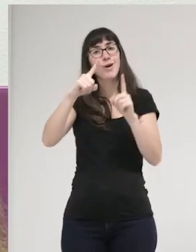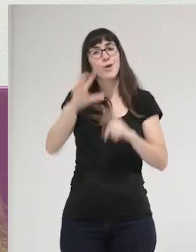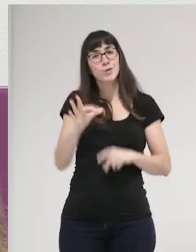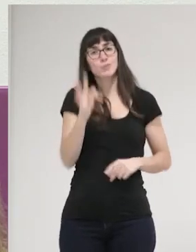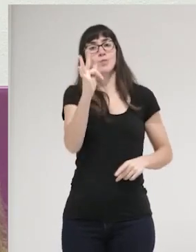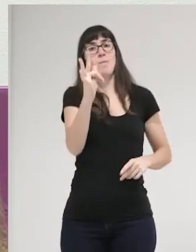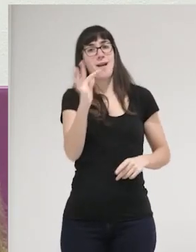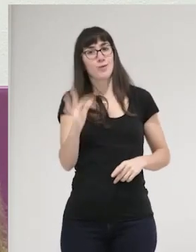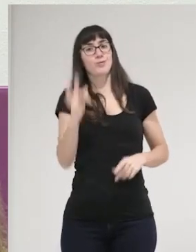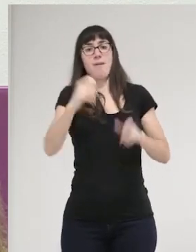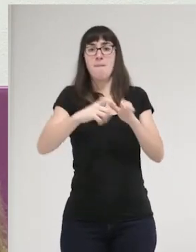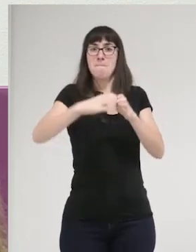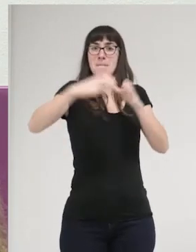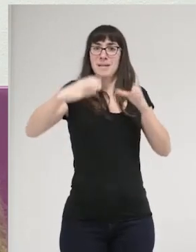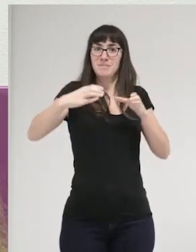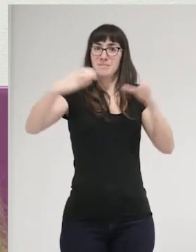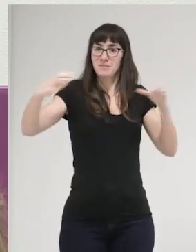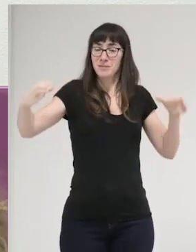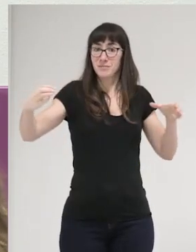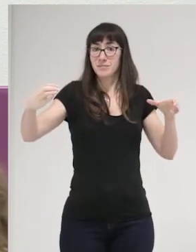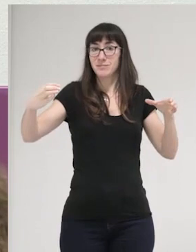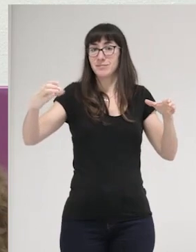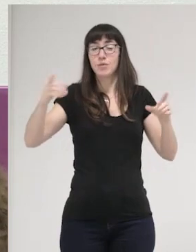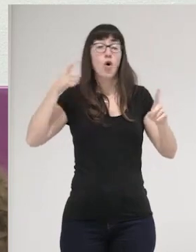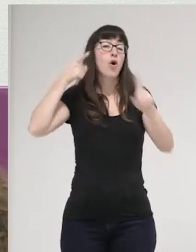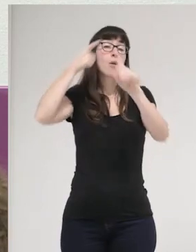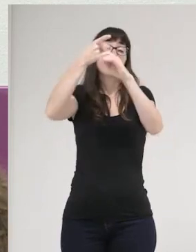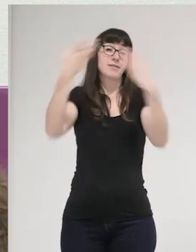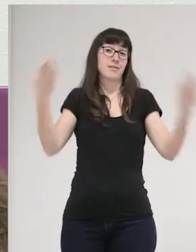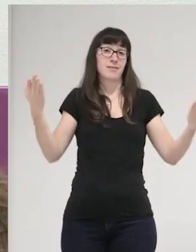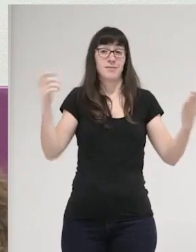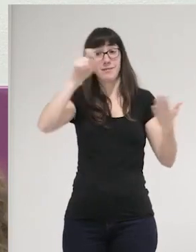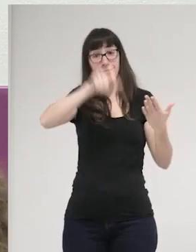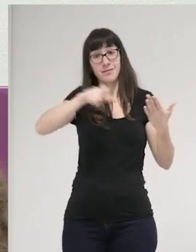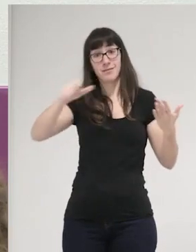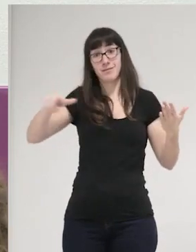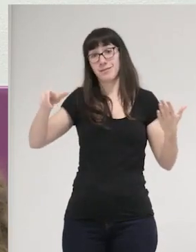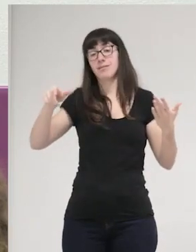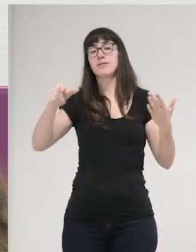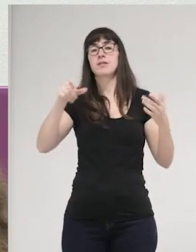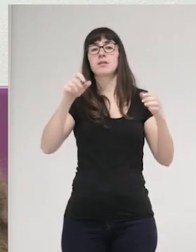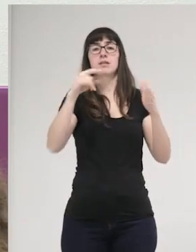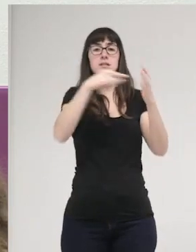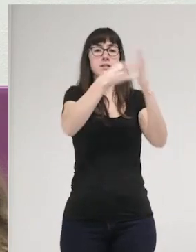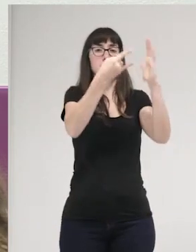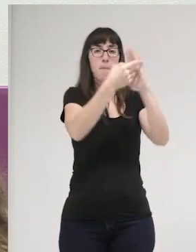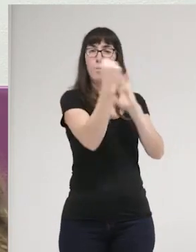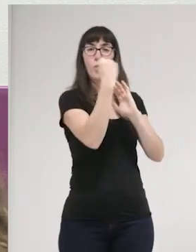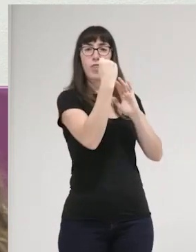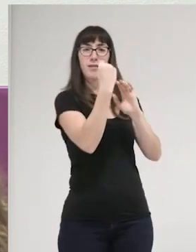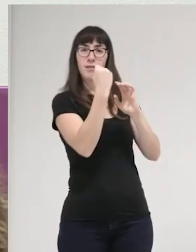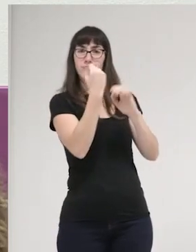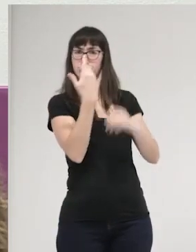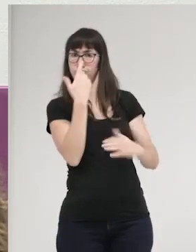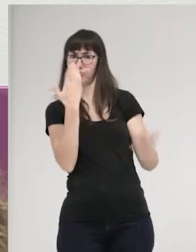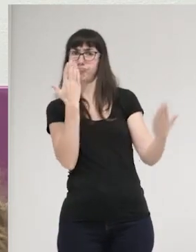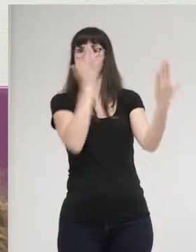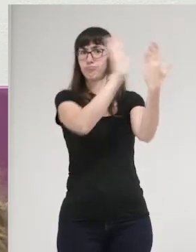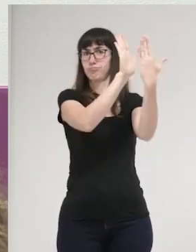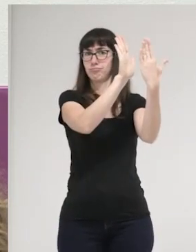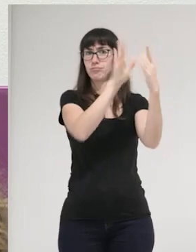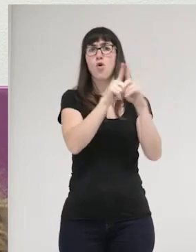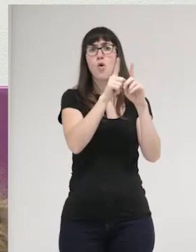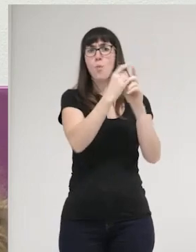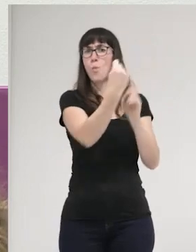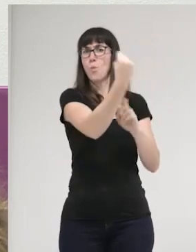y sobre todo con el objetivo de que puedan enfrentarse a los diferentes sistemas de poder entendiendo este poder en su faceta de ordenación de la población,